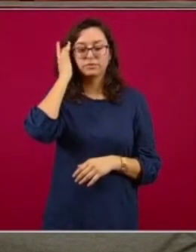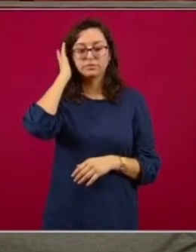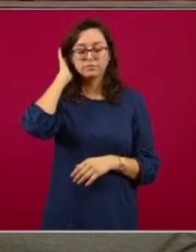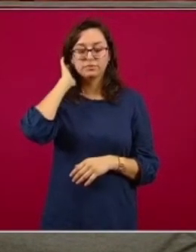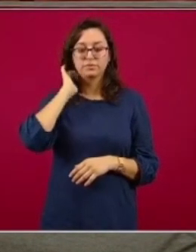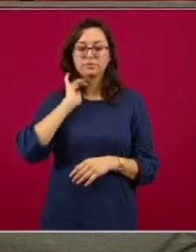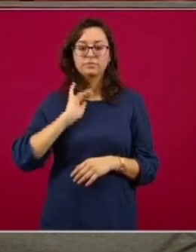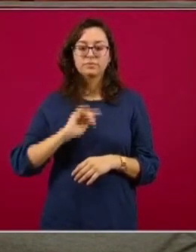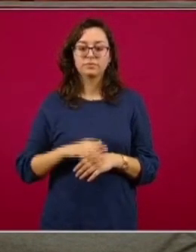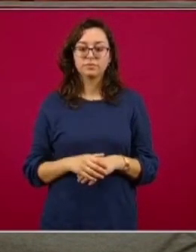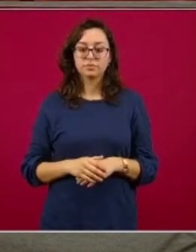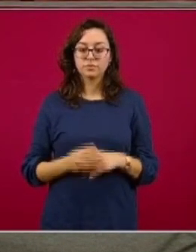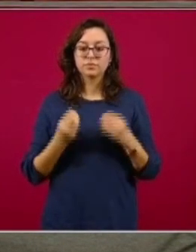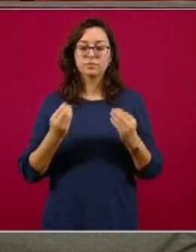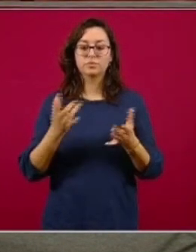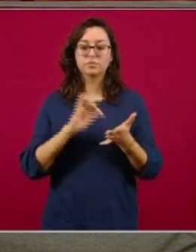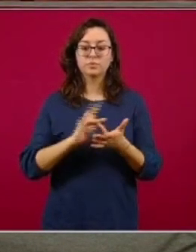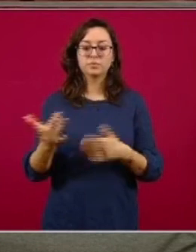doctor Juan Rivera.